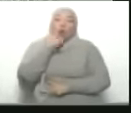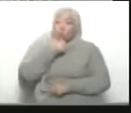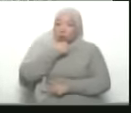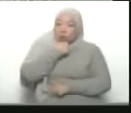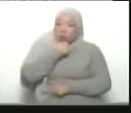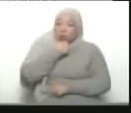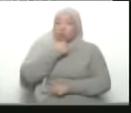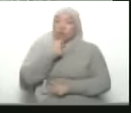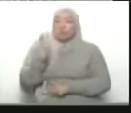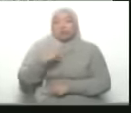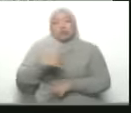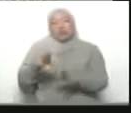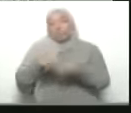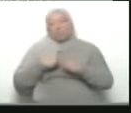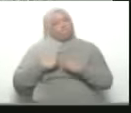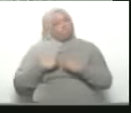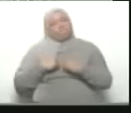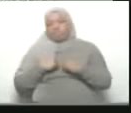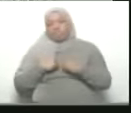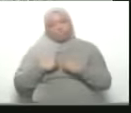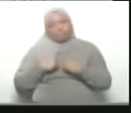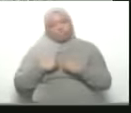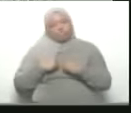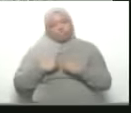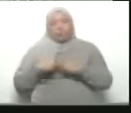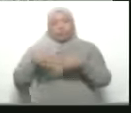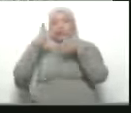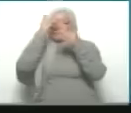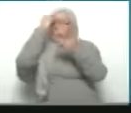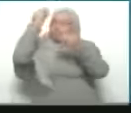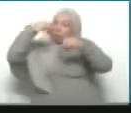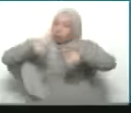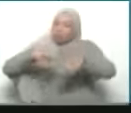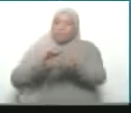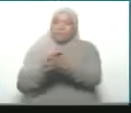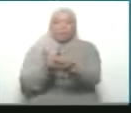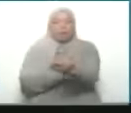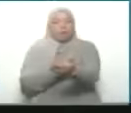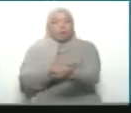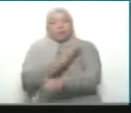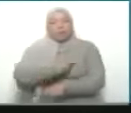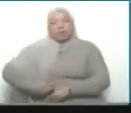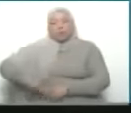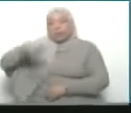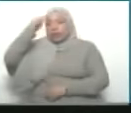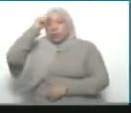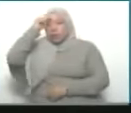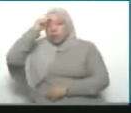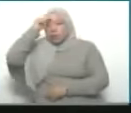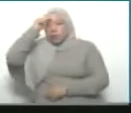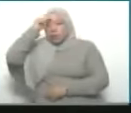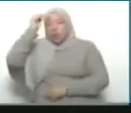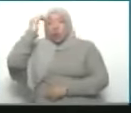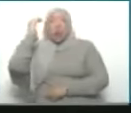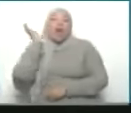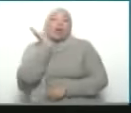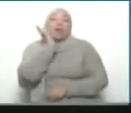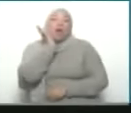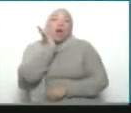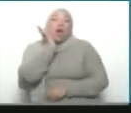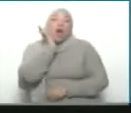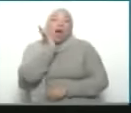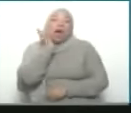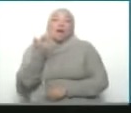civiles son inaceptables totalmente de acuerdo con mi hermano Erdogan presidente